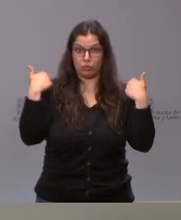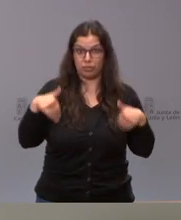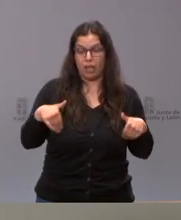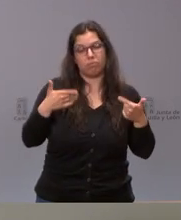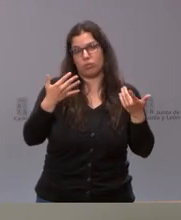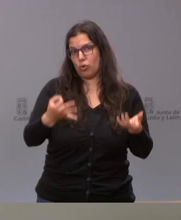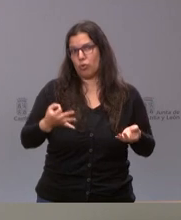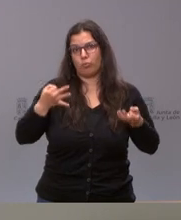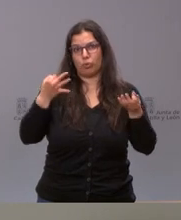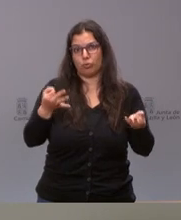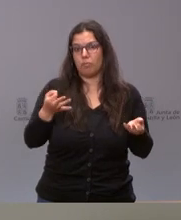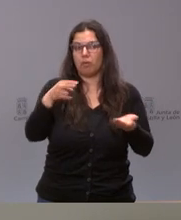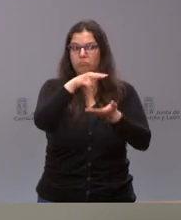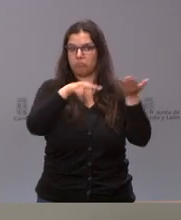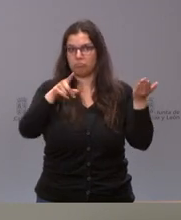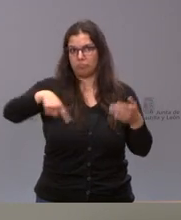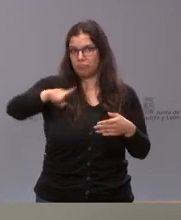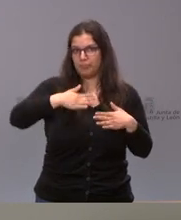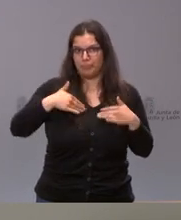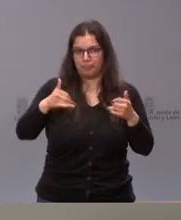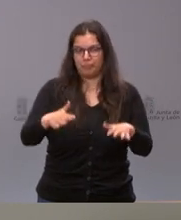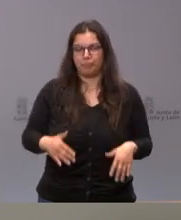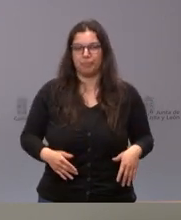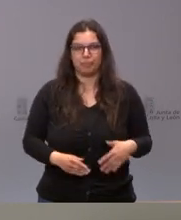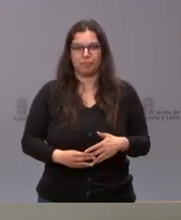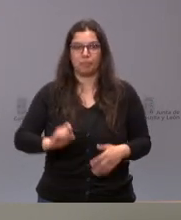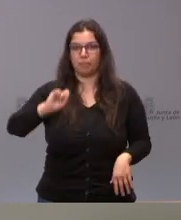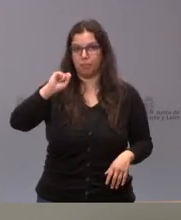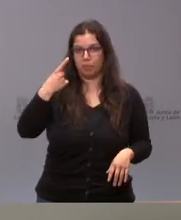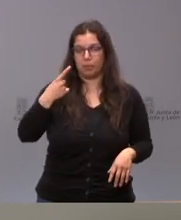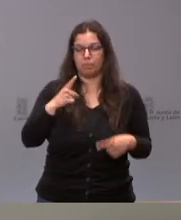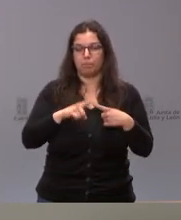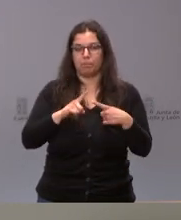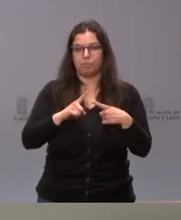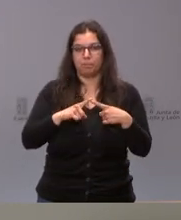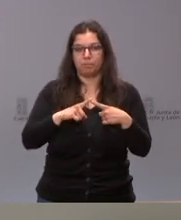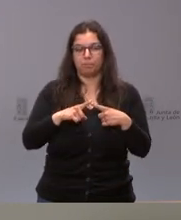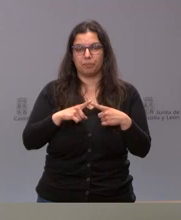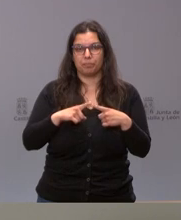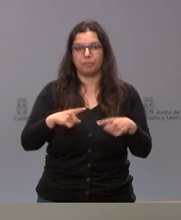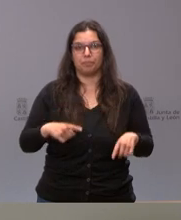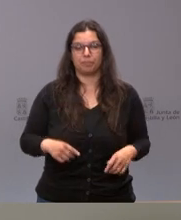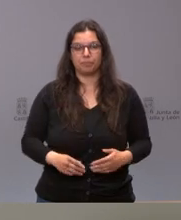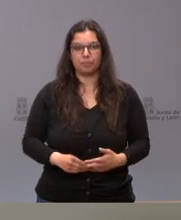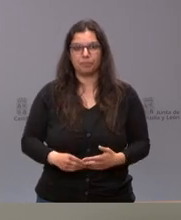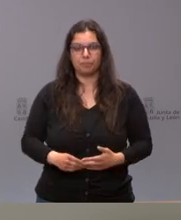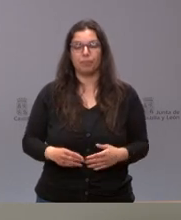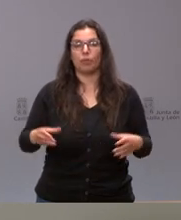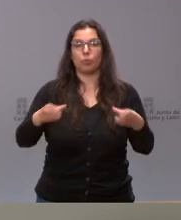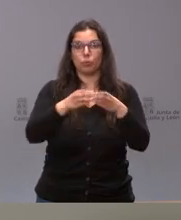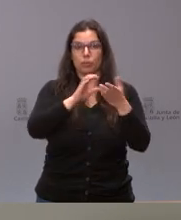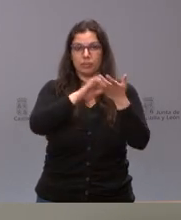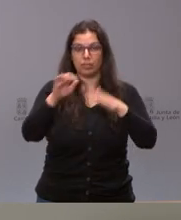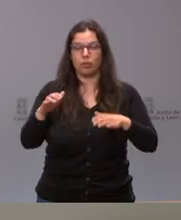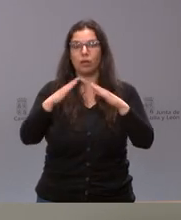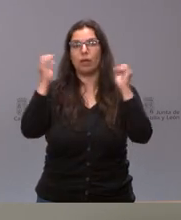como siempre, a su entera disposición. En primer lugar, señalarles que la Junta de Castilla y León ha